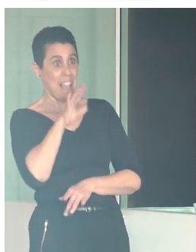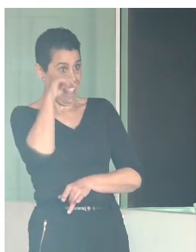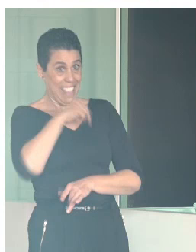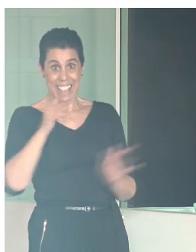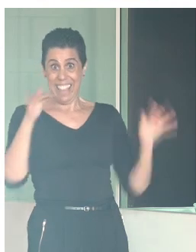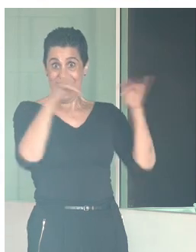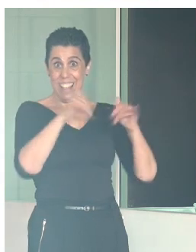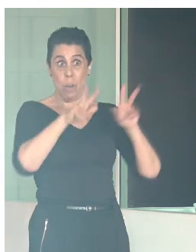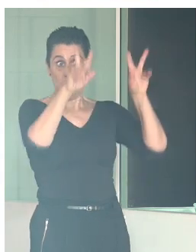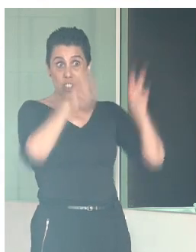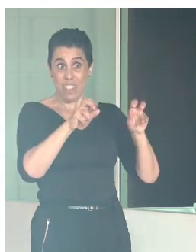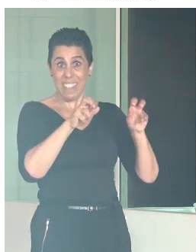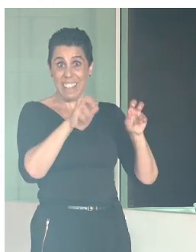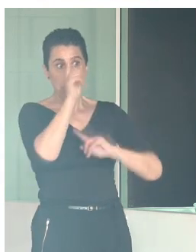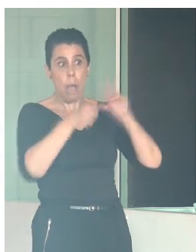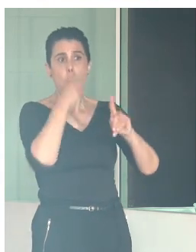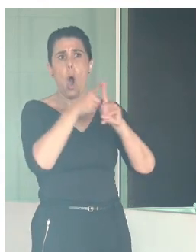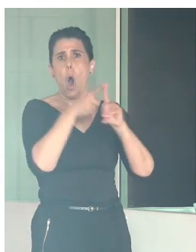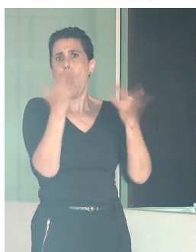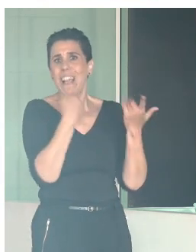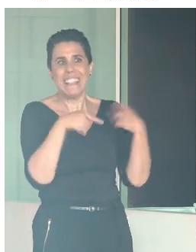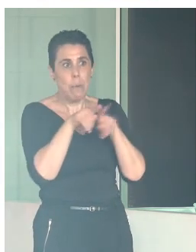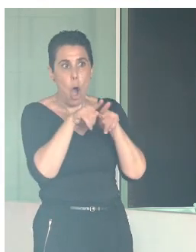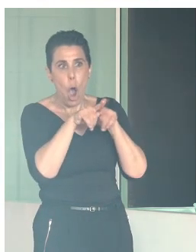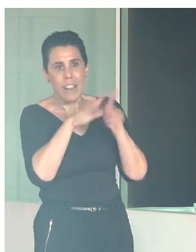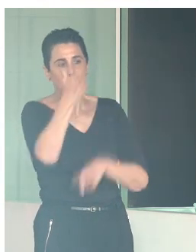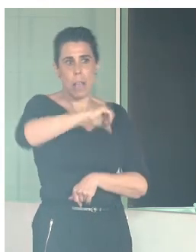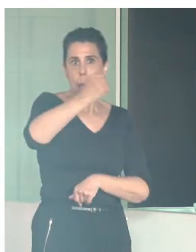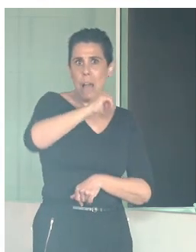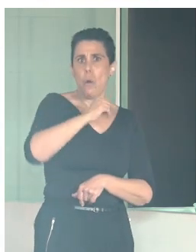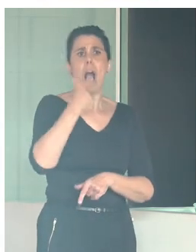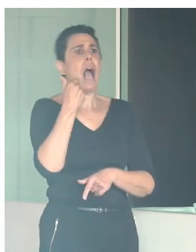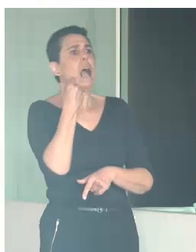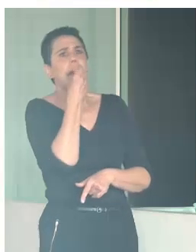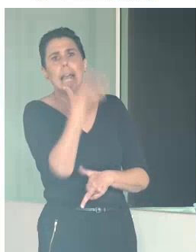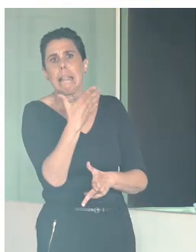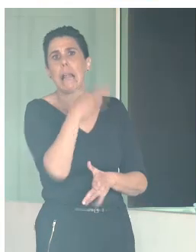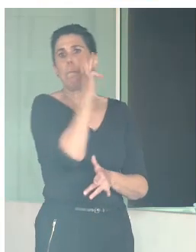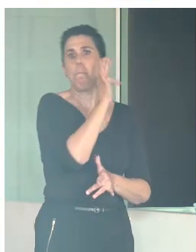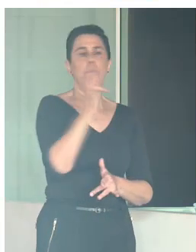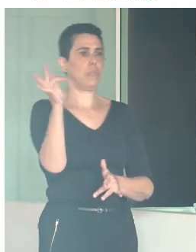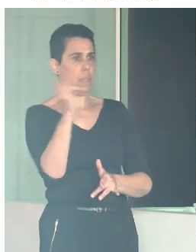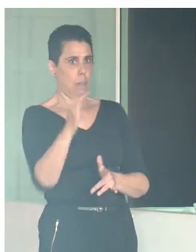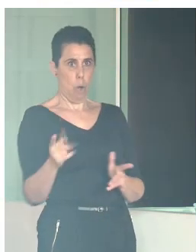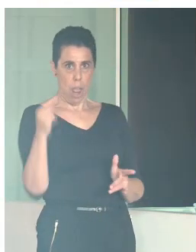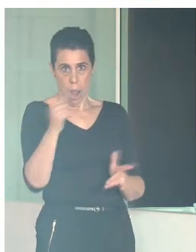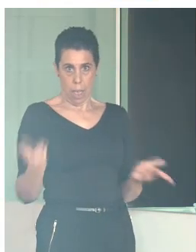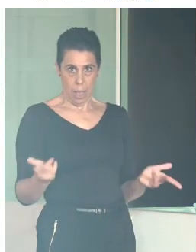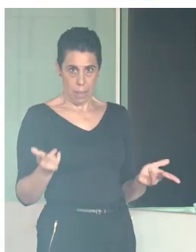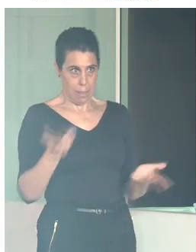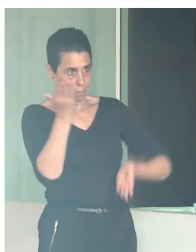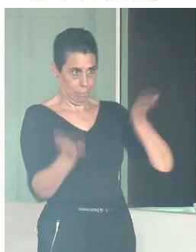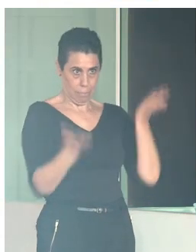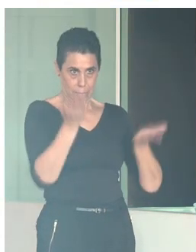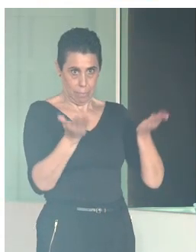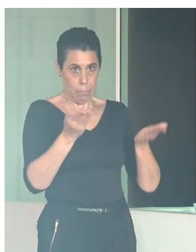que pretendemos es ser autocríticos. No tratar de venir aquí a decir lo buenos que somos y lo bien que lo hacemos, precisamente, efectivamente, habrá